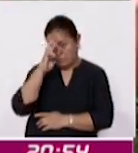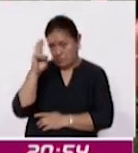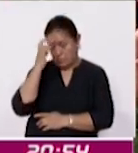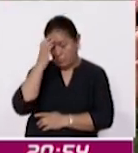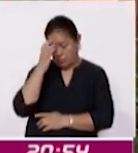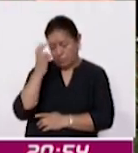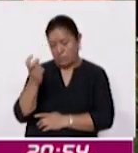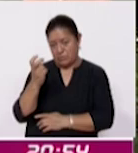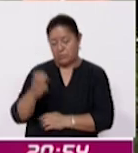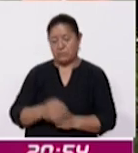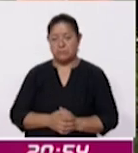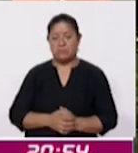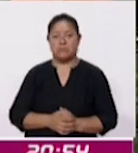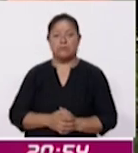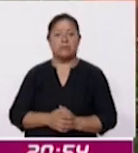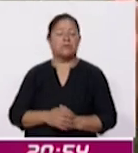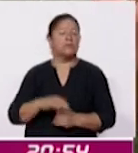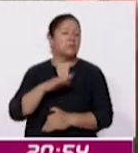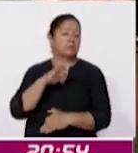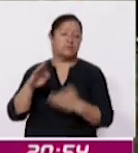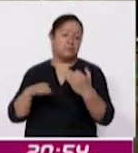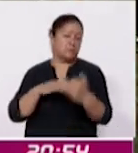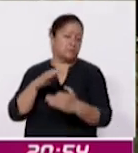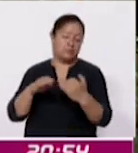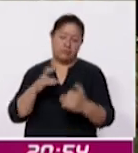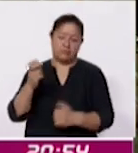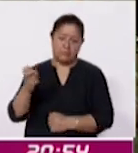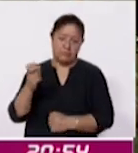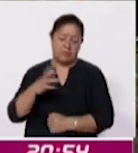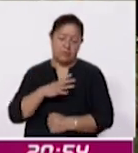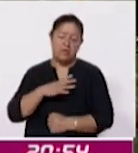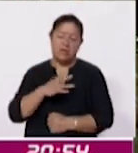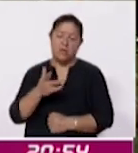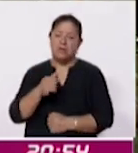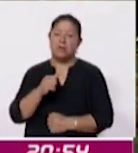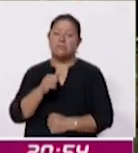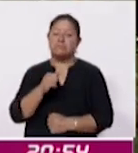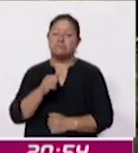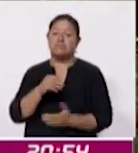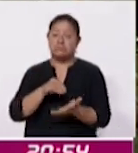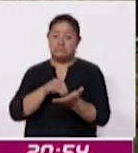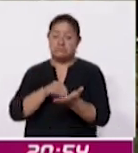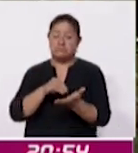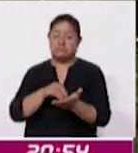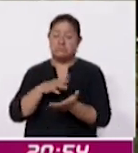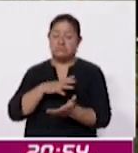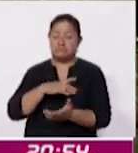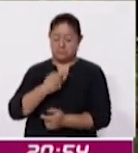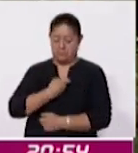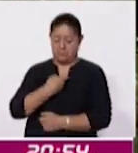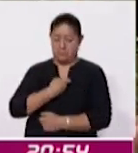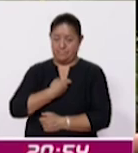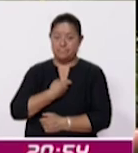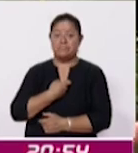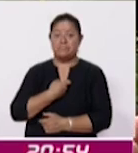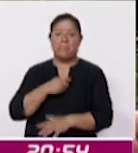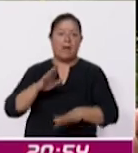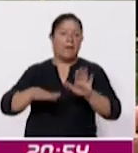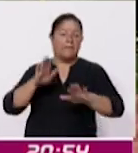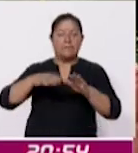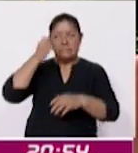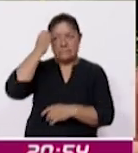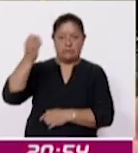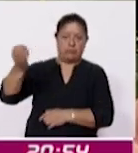esto quienes gracias a ellos todavía tenemos esa identidad y que a veces nos olvidamos